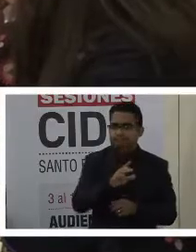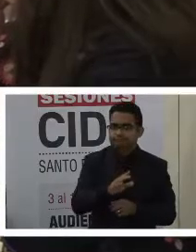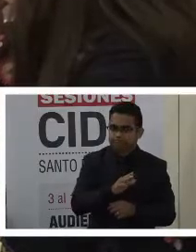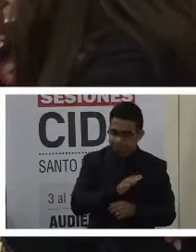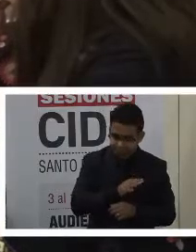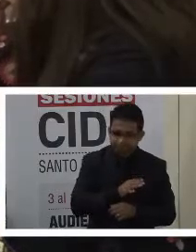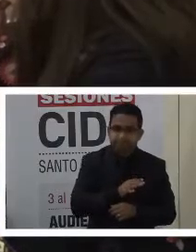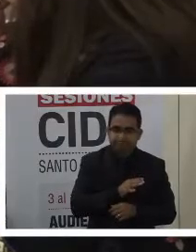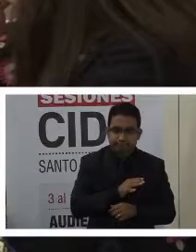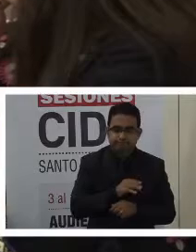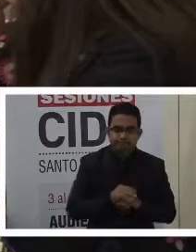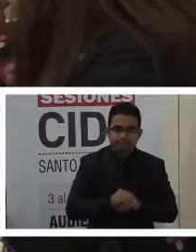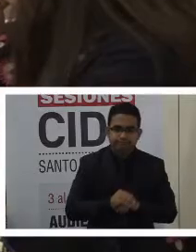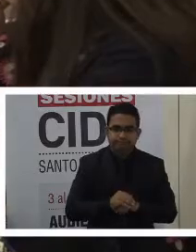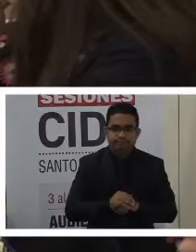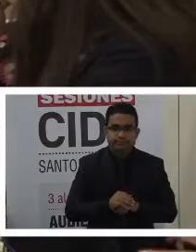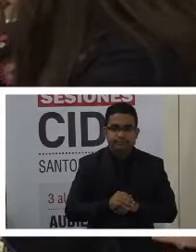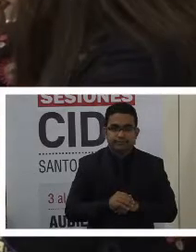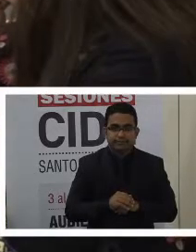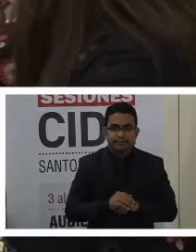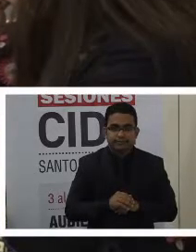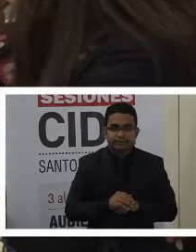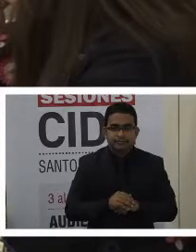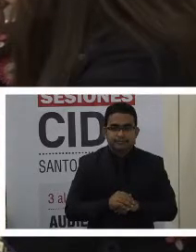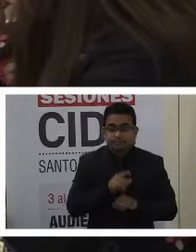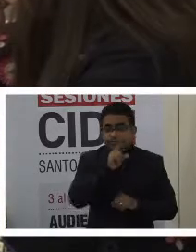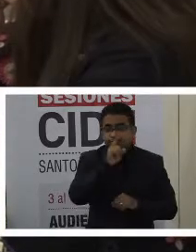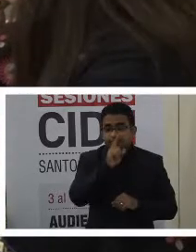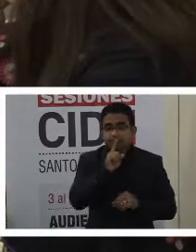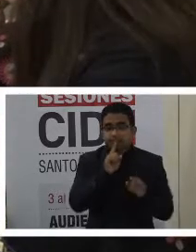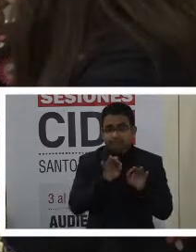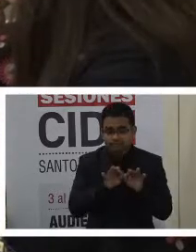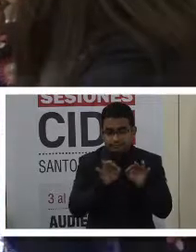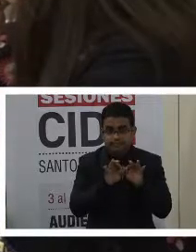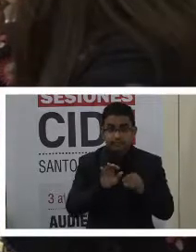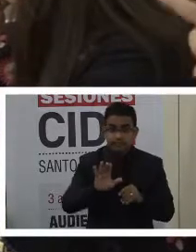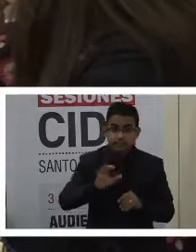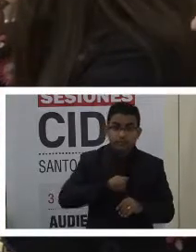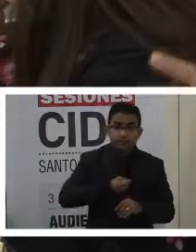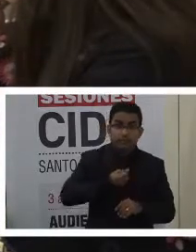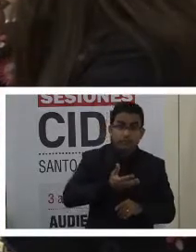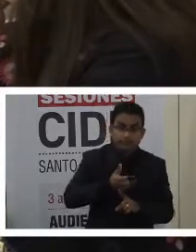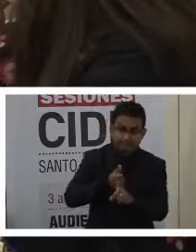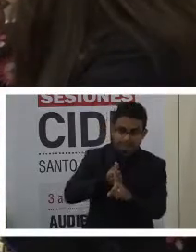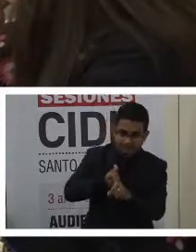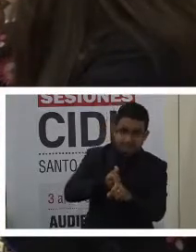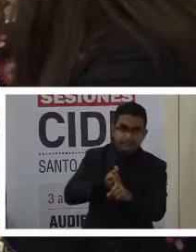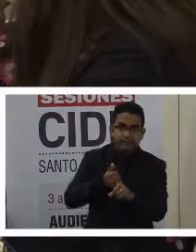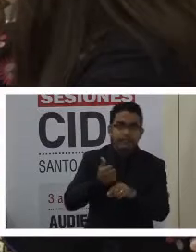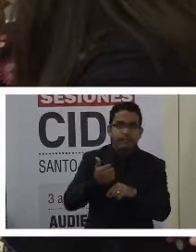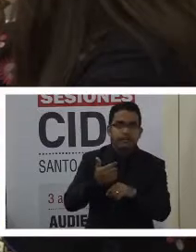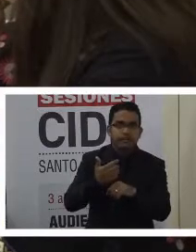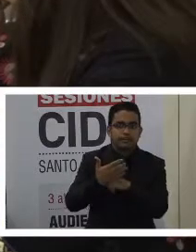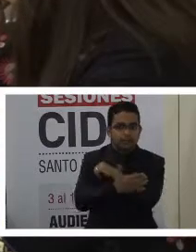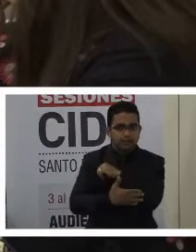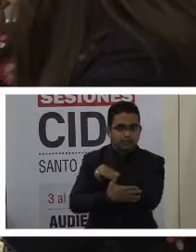En ese sentido, es importante haber escuchado de parte del Estado